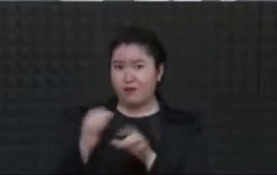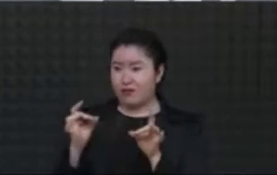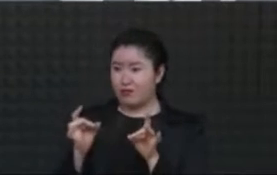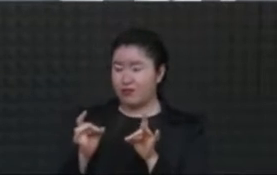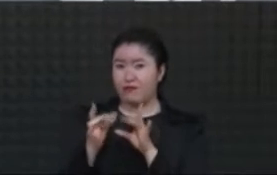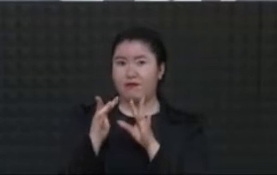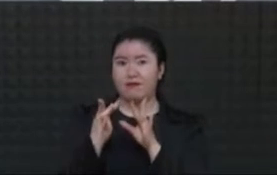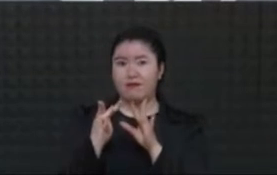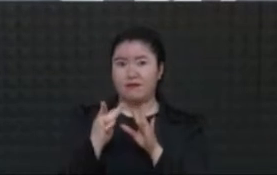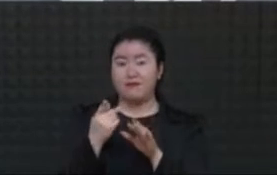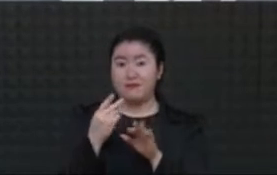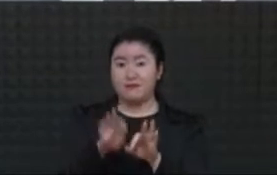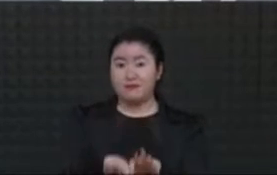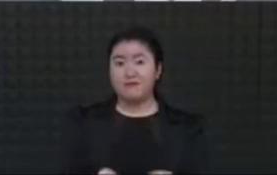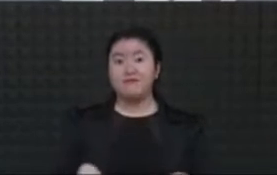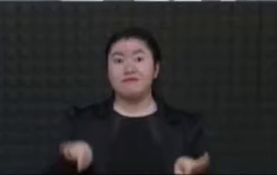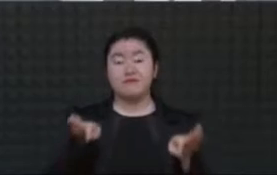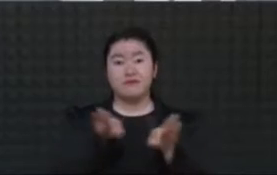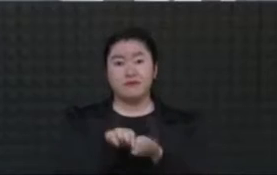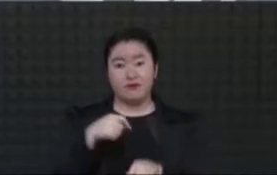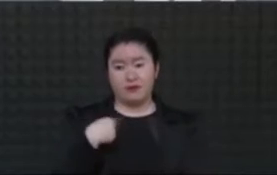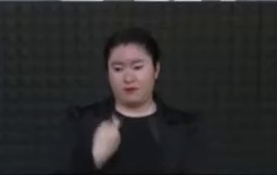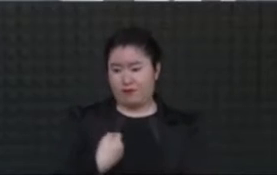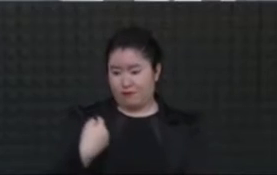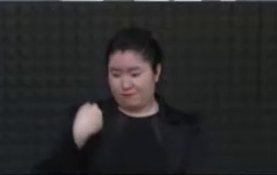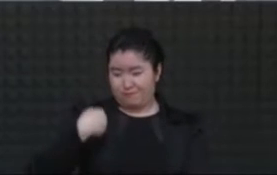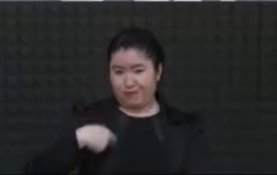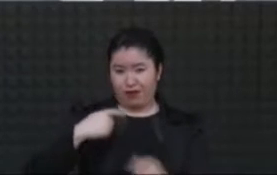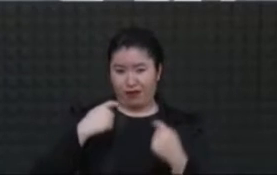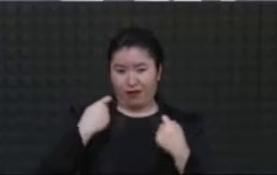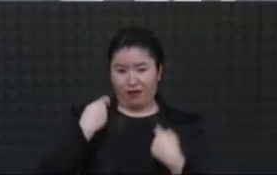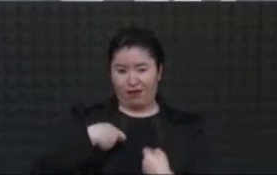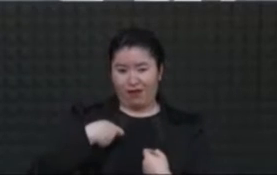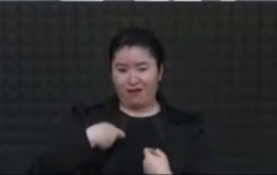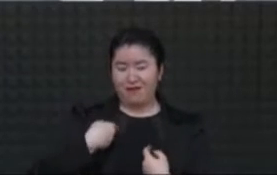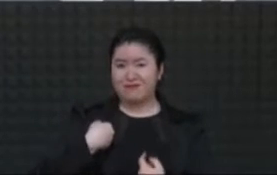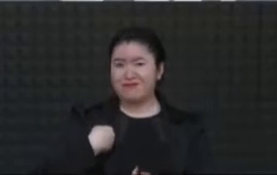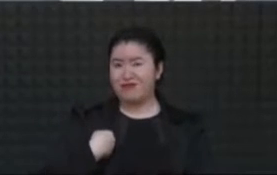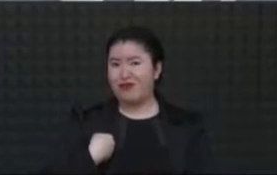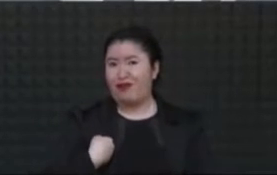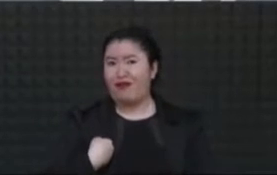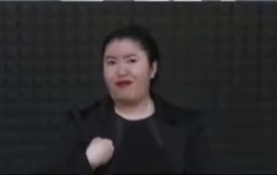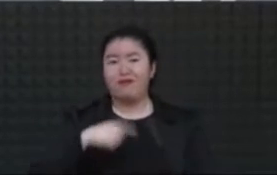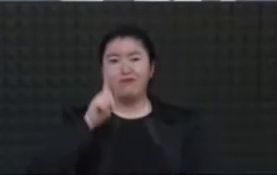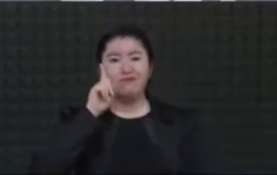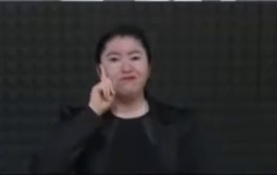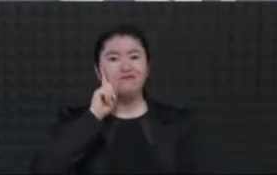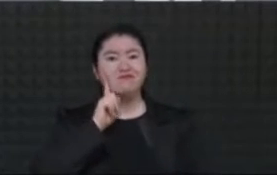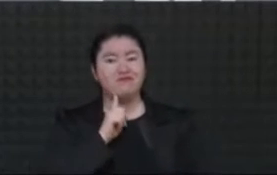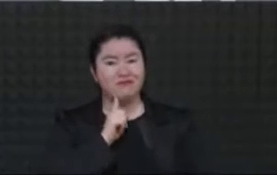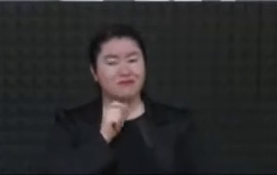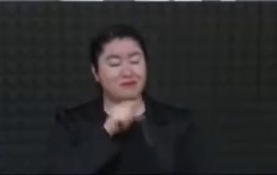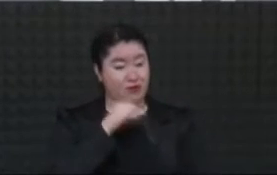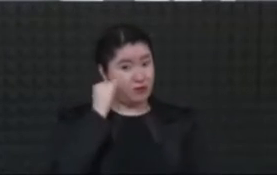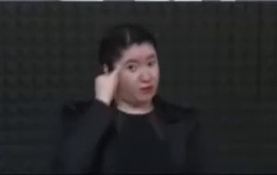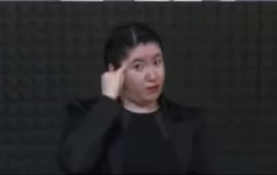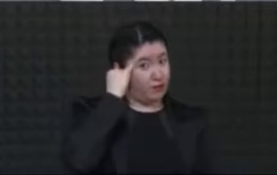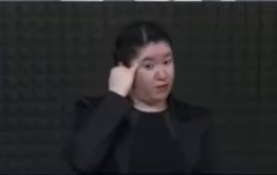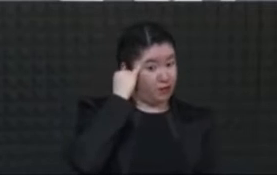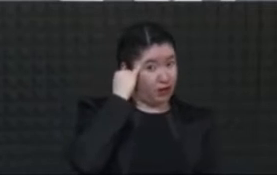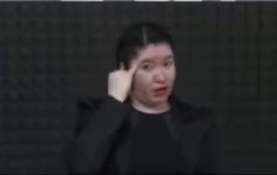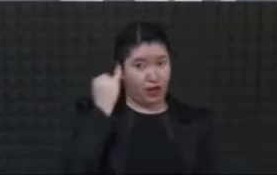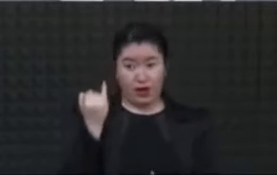mestiza, orgullosa de mis raíces indígenas, pero también vengo como tlaxcalteca.